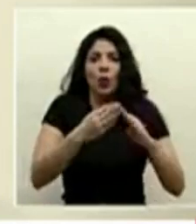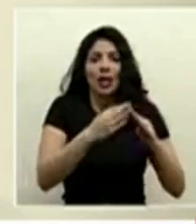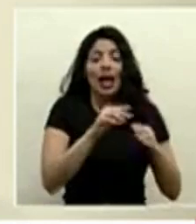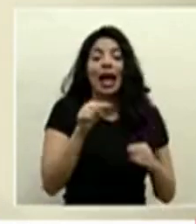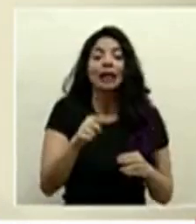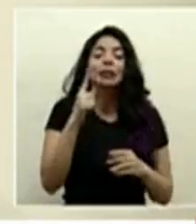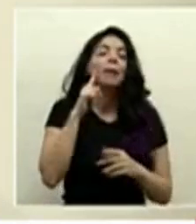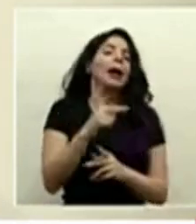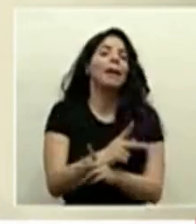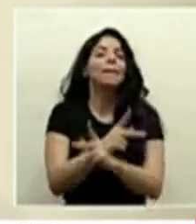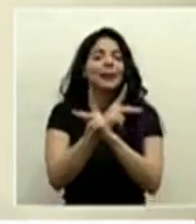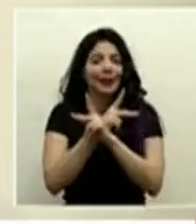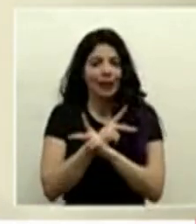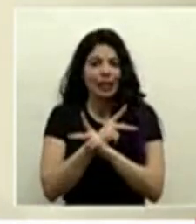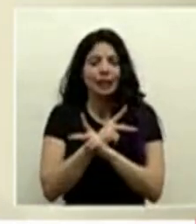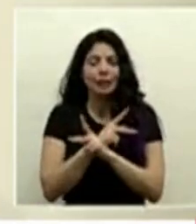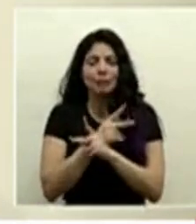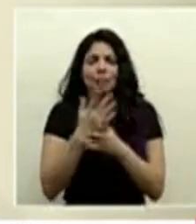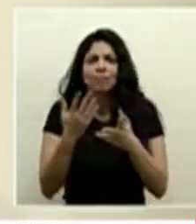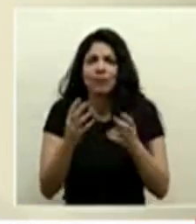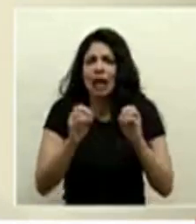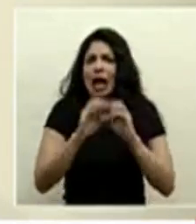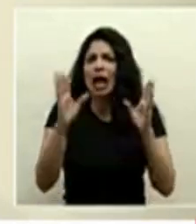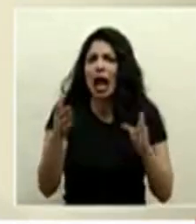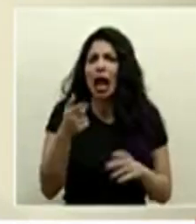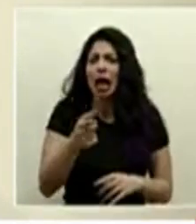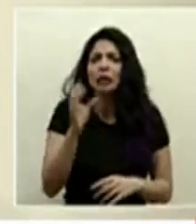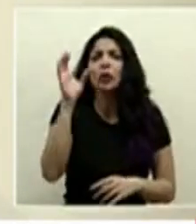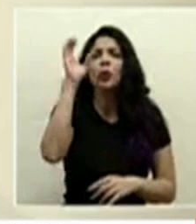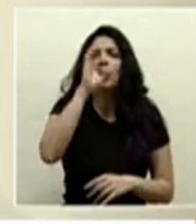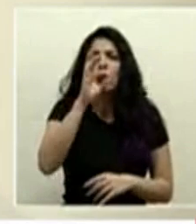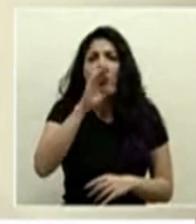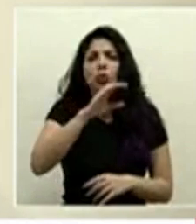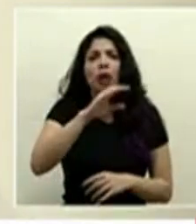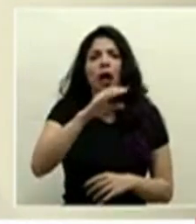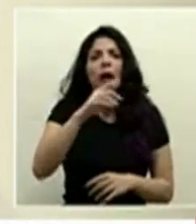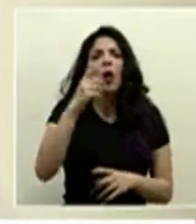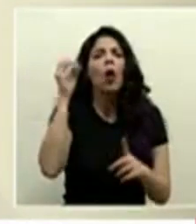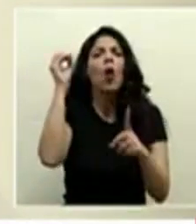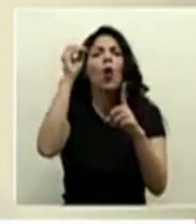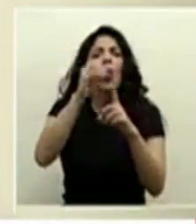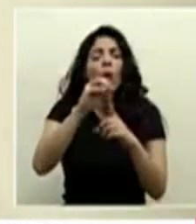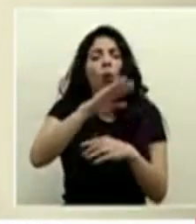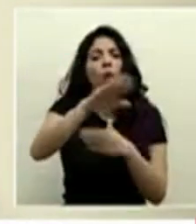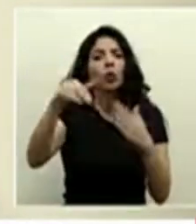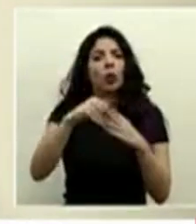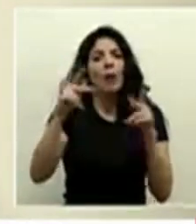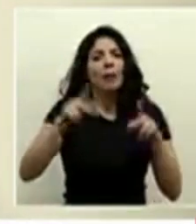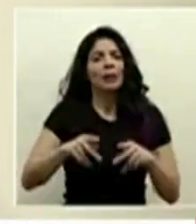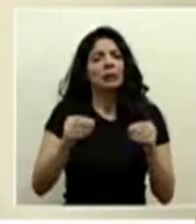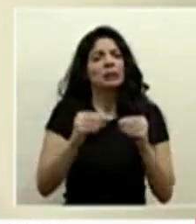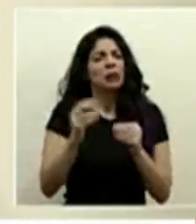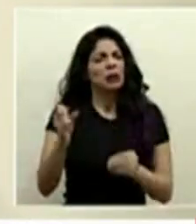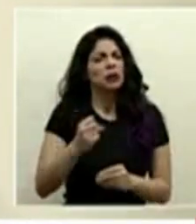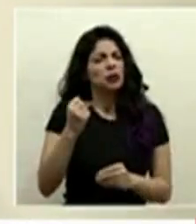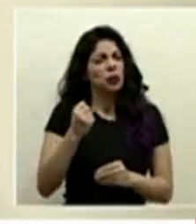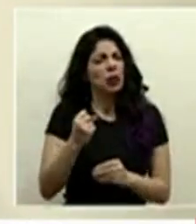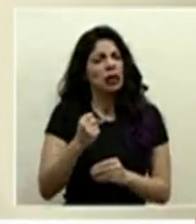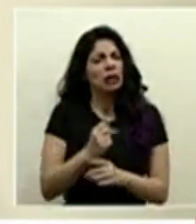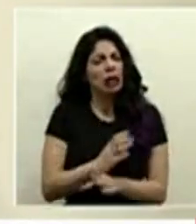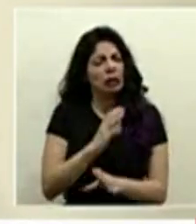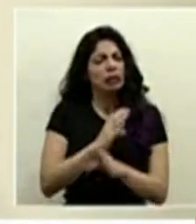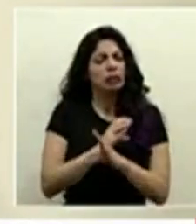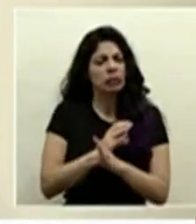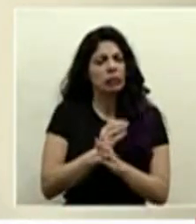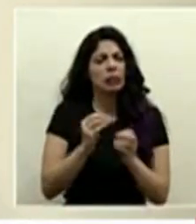precautoria claro que esto es para que todos actuemos de forma todavía más fuerte más si se